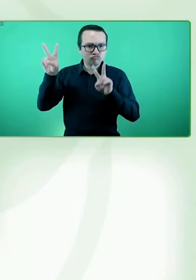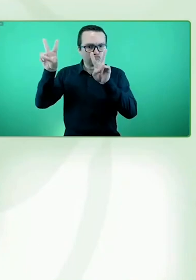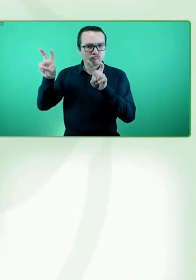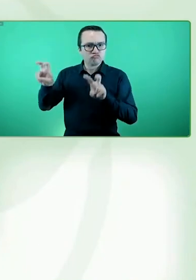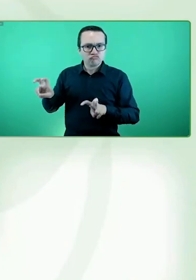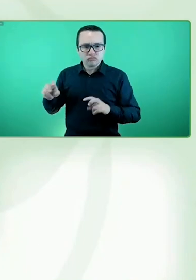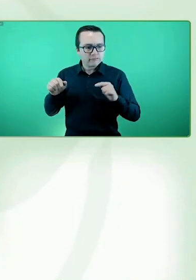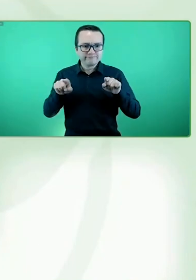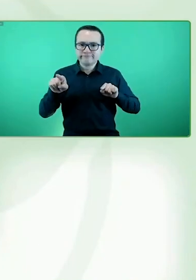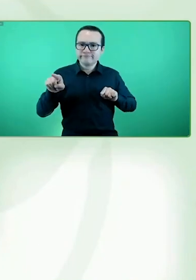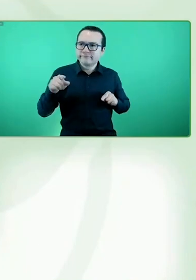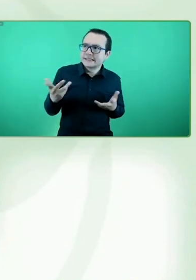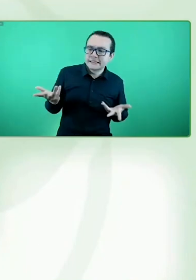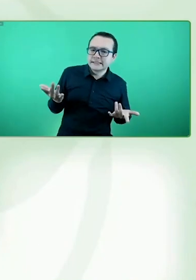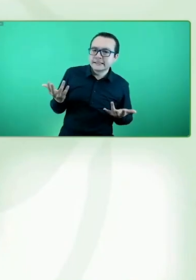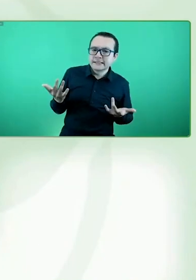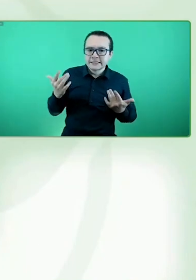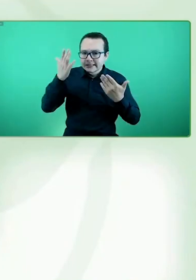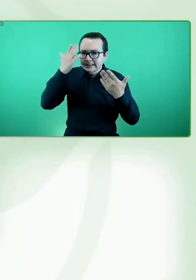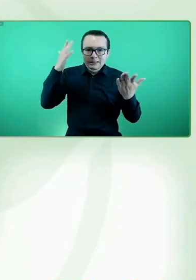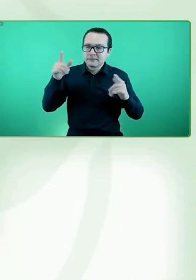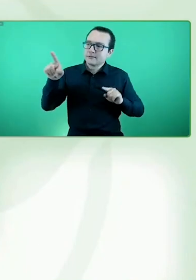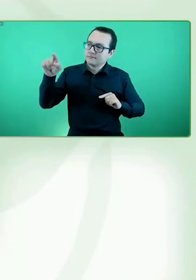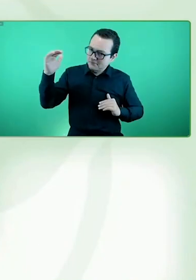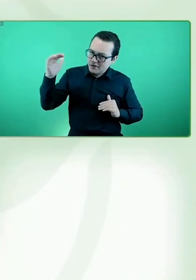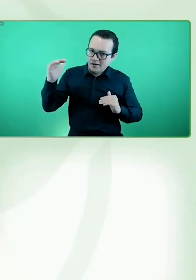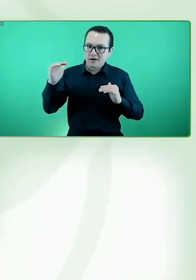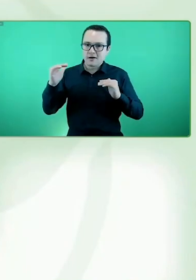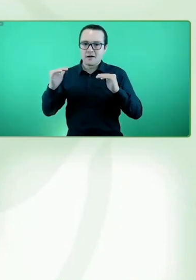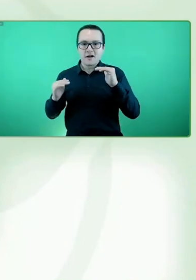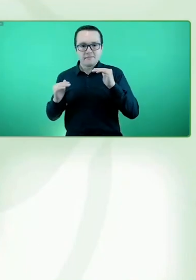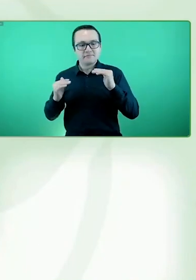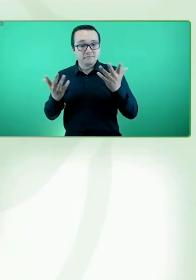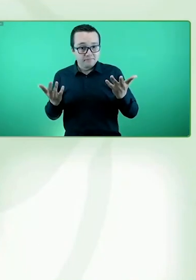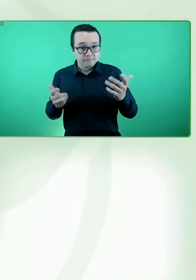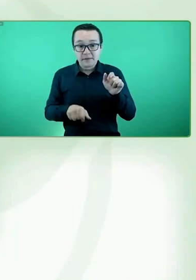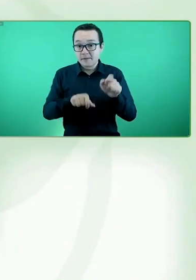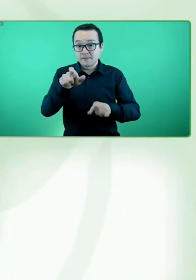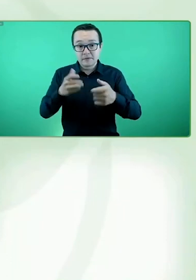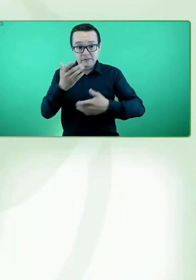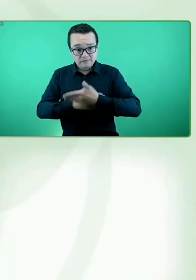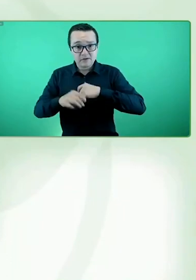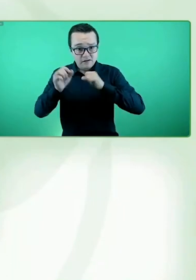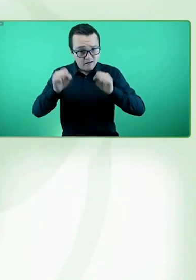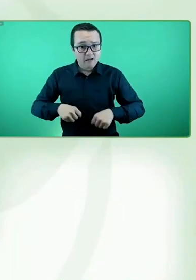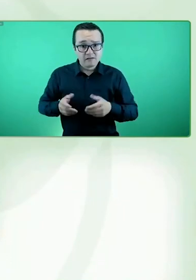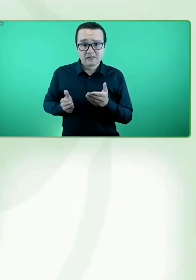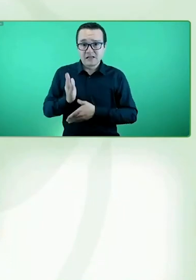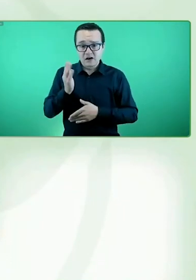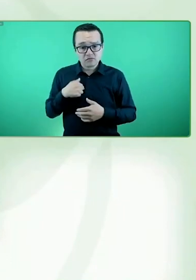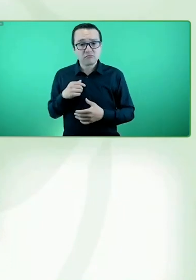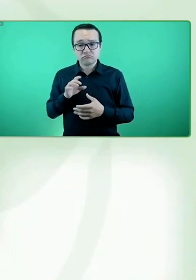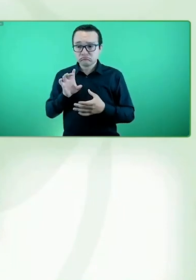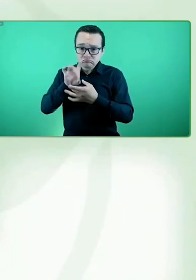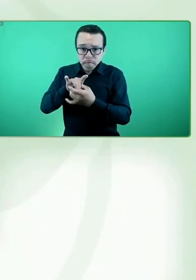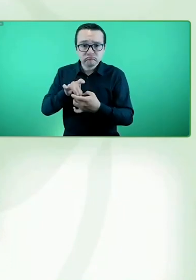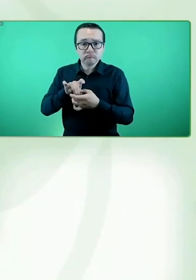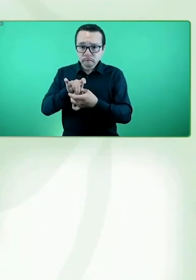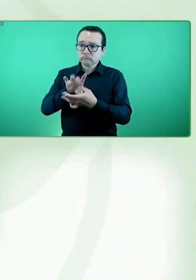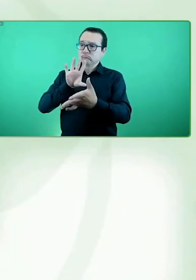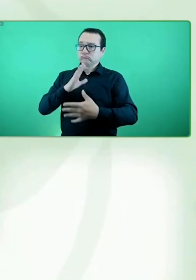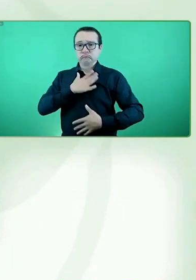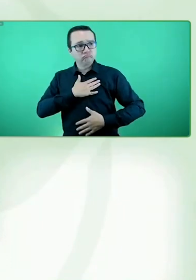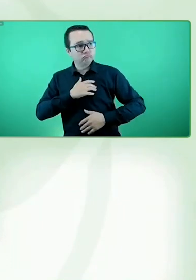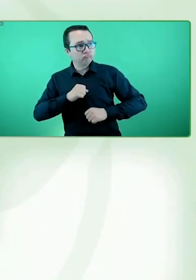derecho a vivir de manera independiente en todo el mundo, con una autonomía, con un poder de decisión, alzando sus voces para que puedan ser